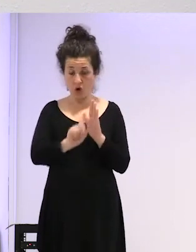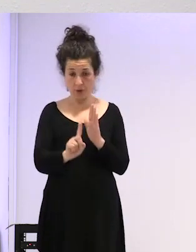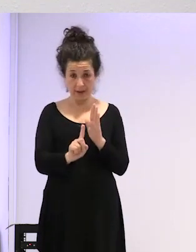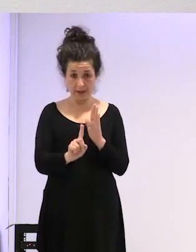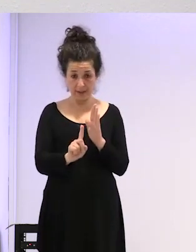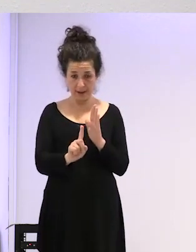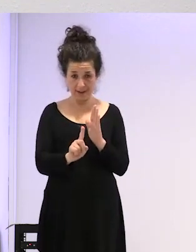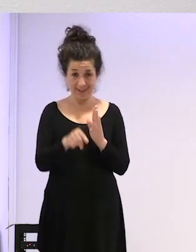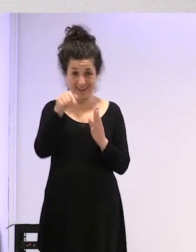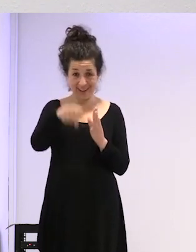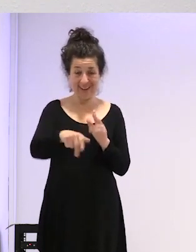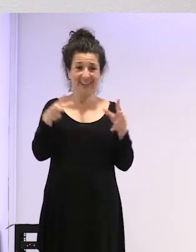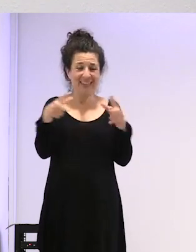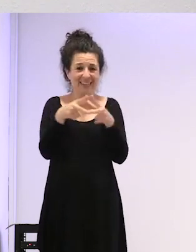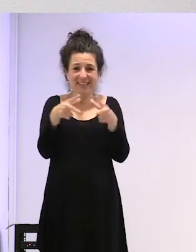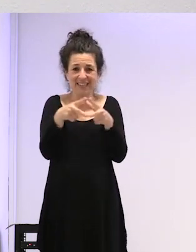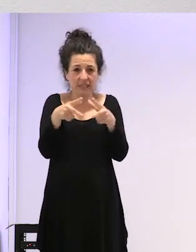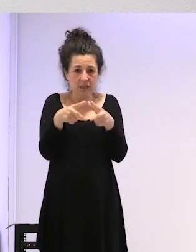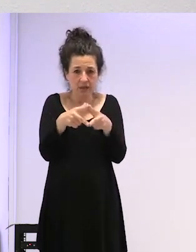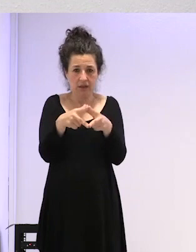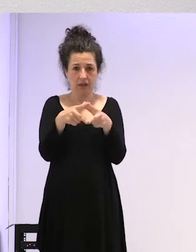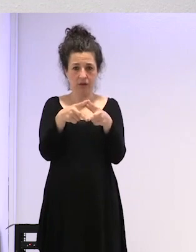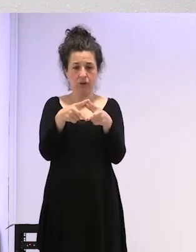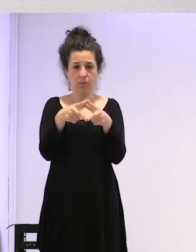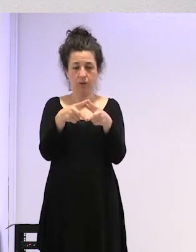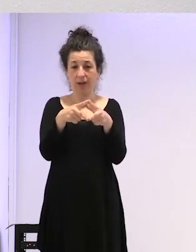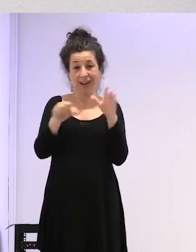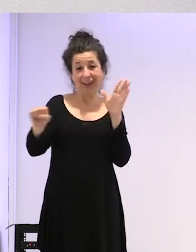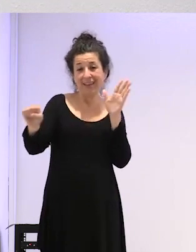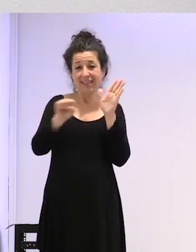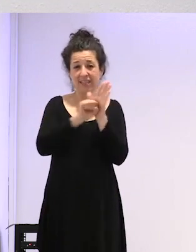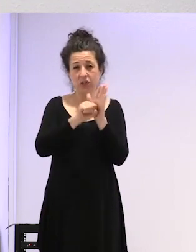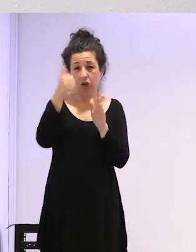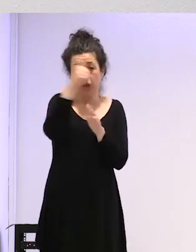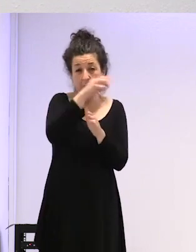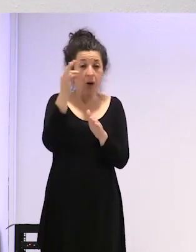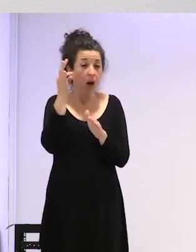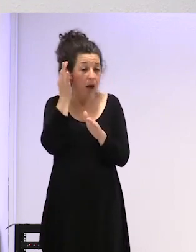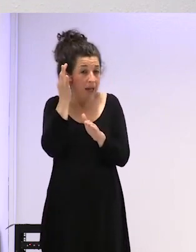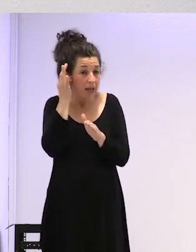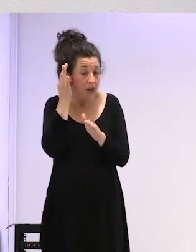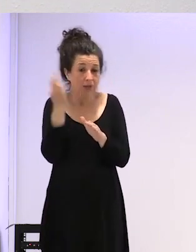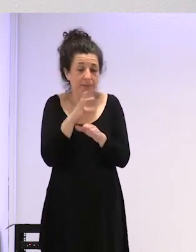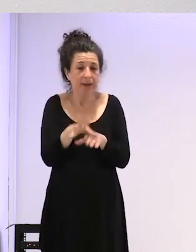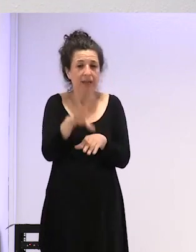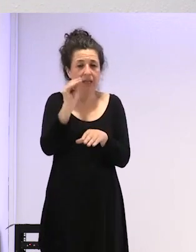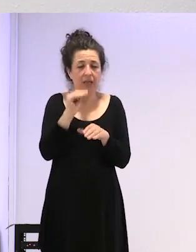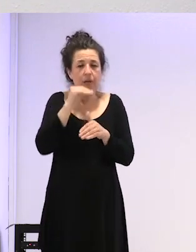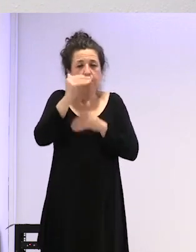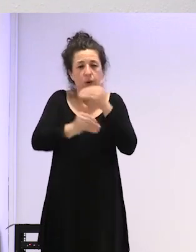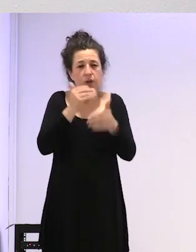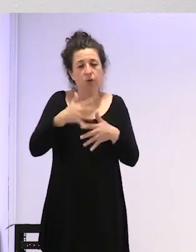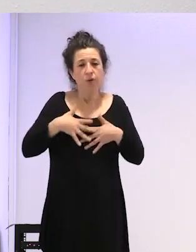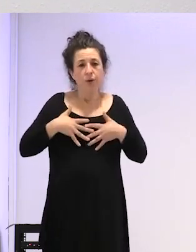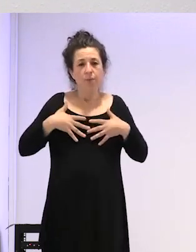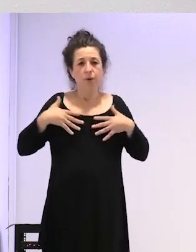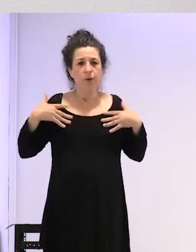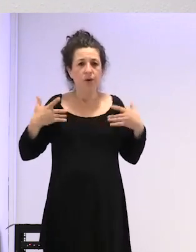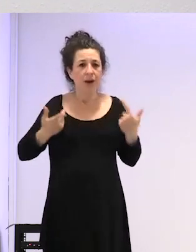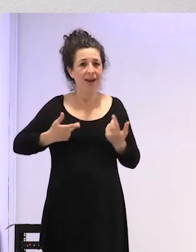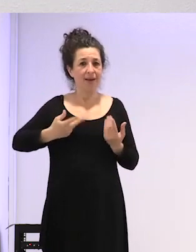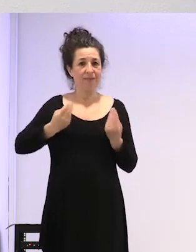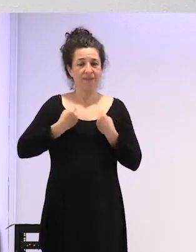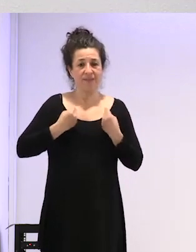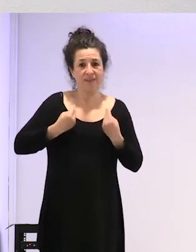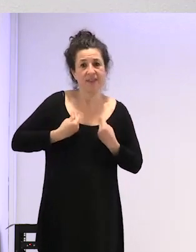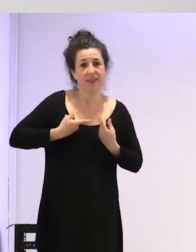en cuanto al género tan esclotivada en cuanto al género y que todos estos procesos emocionales y vivenciales